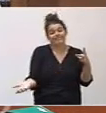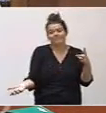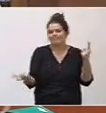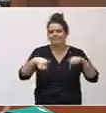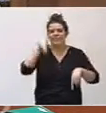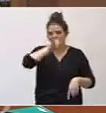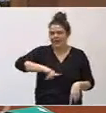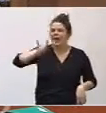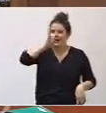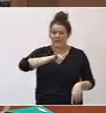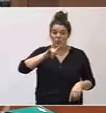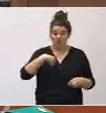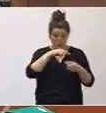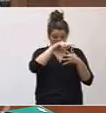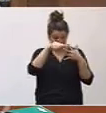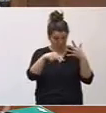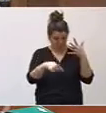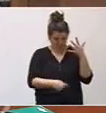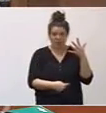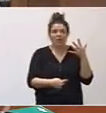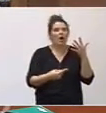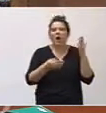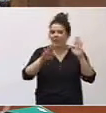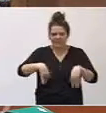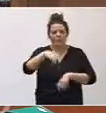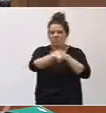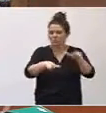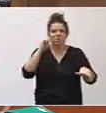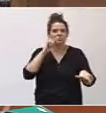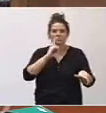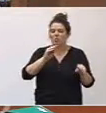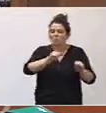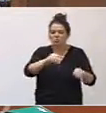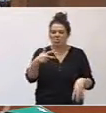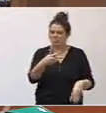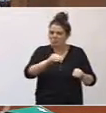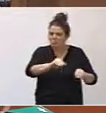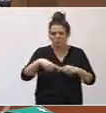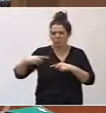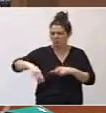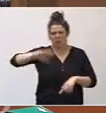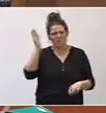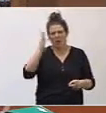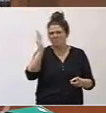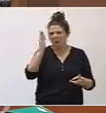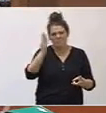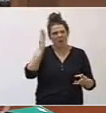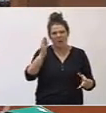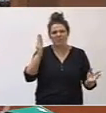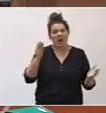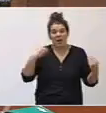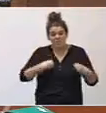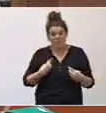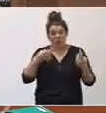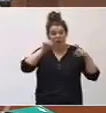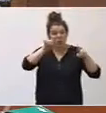a pesar de todo esto que acabo de decir, se vulneran los derechos de las personas sordas cada día y se les niega literalmente el derecho